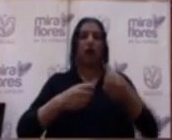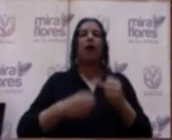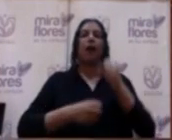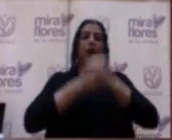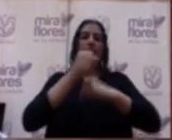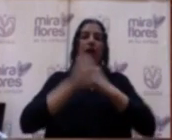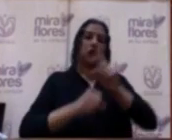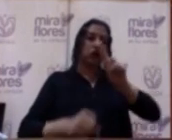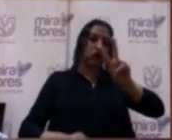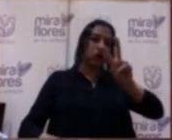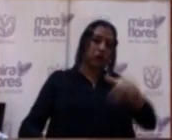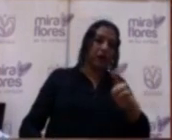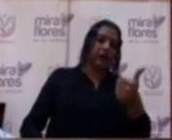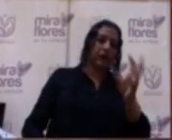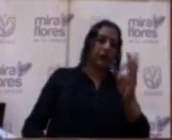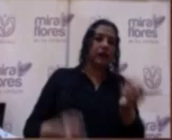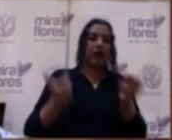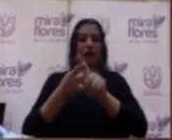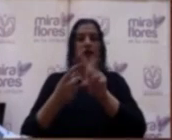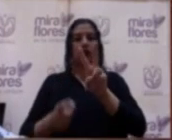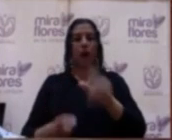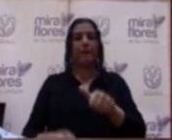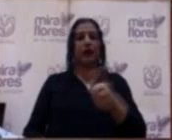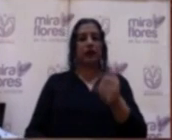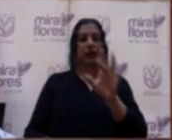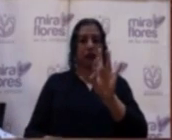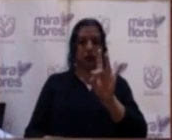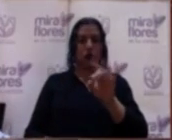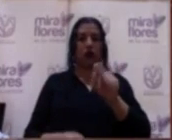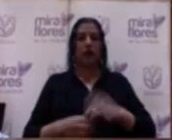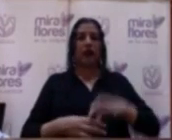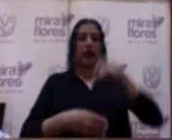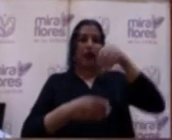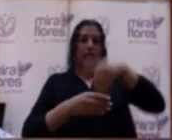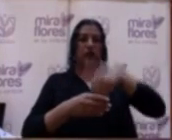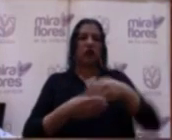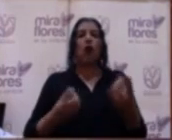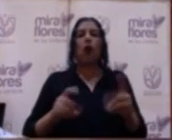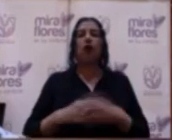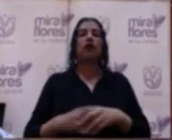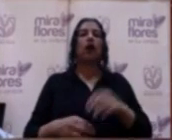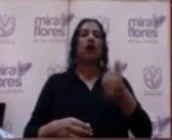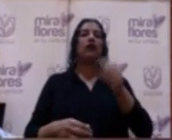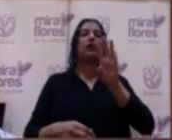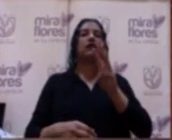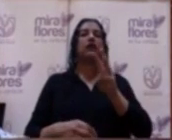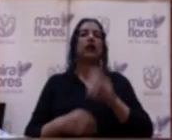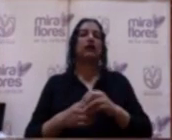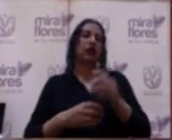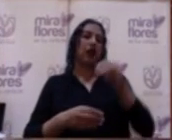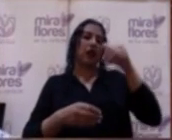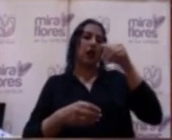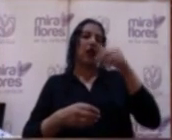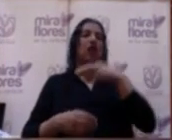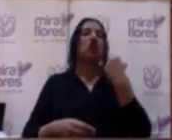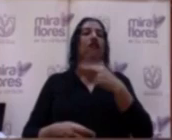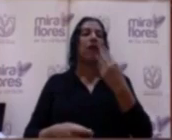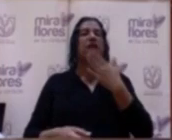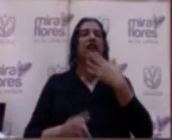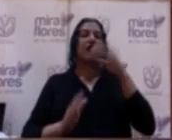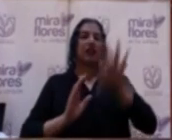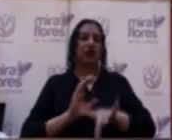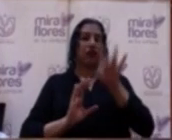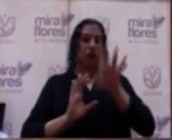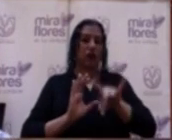2016-2018. Esas elecciones se llevarán a cabo el 16 de noviembre del presente año. Siendo elegidos